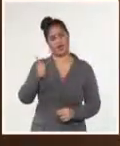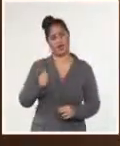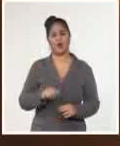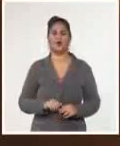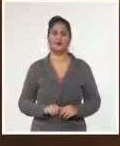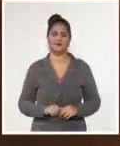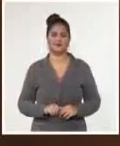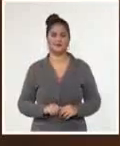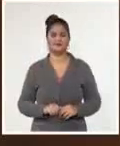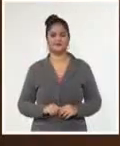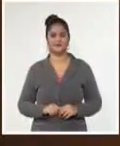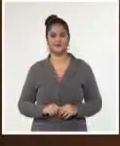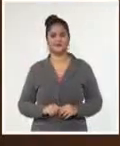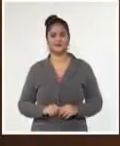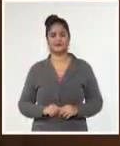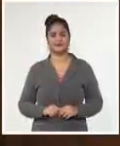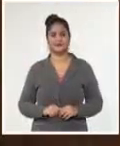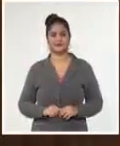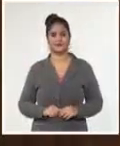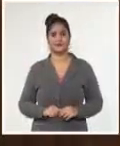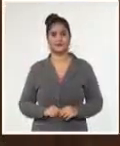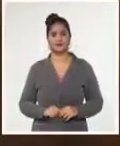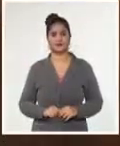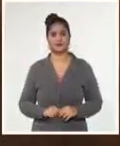Memphis C. Eversley, Sistema Informativo de la Televisión Cubana.